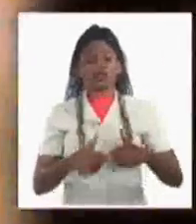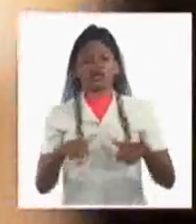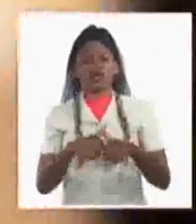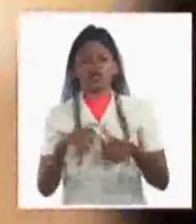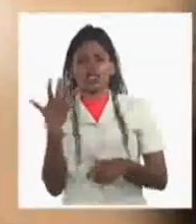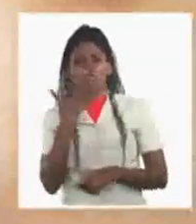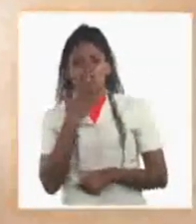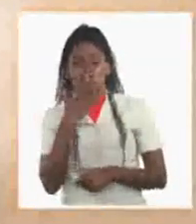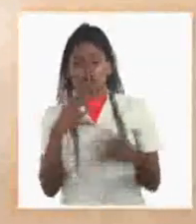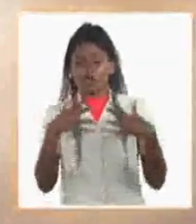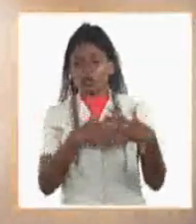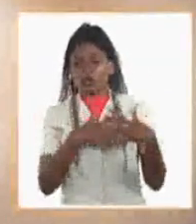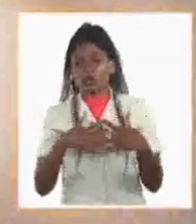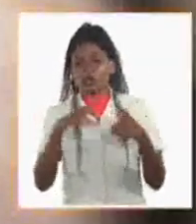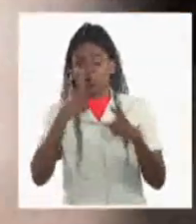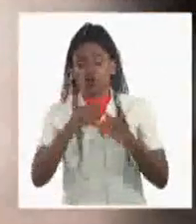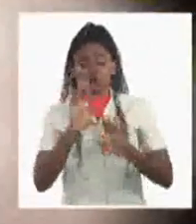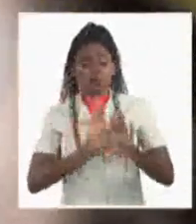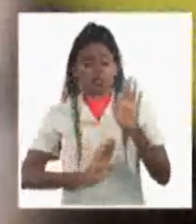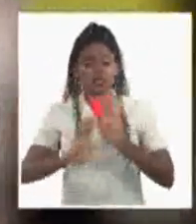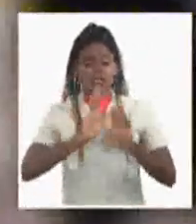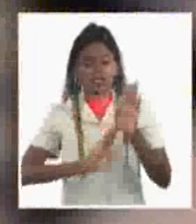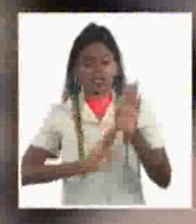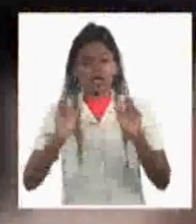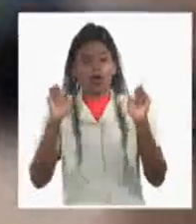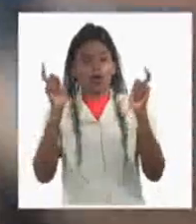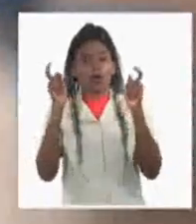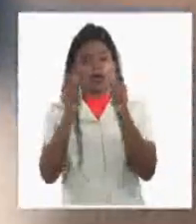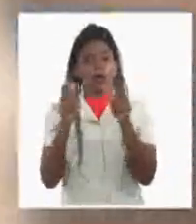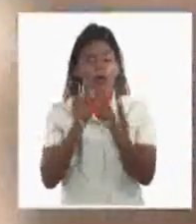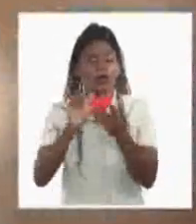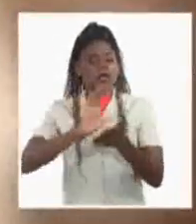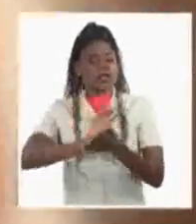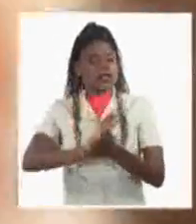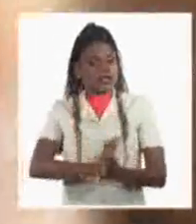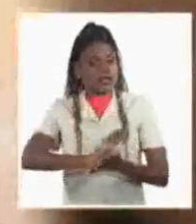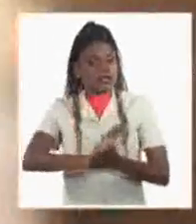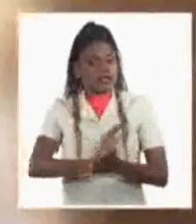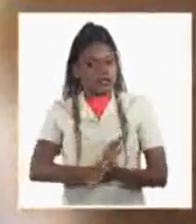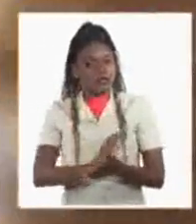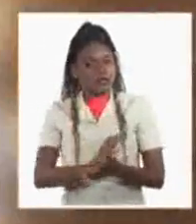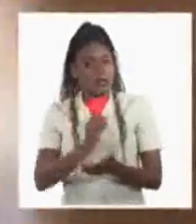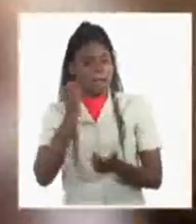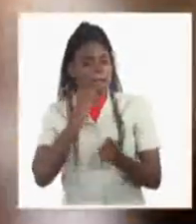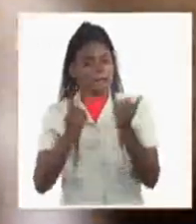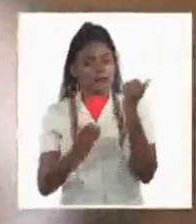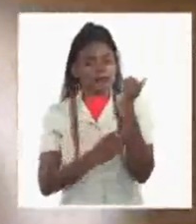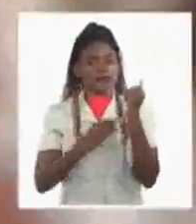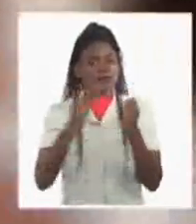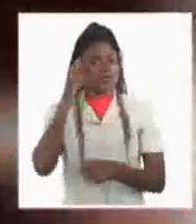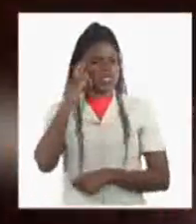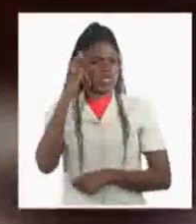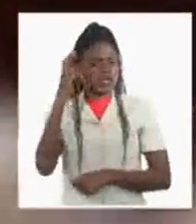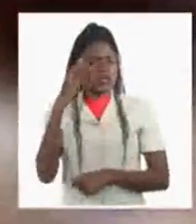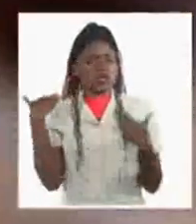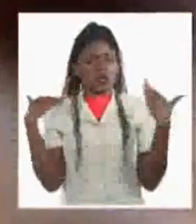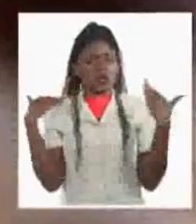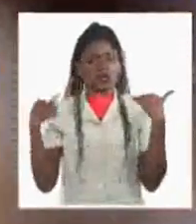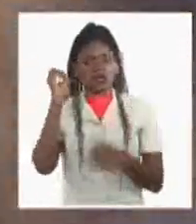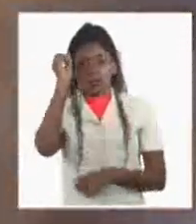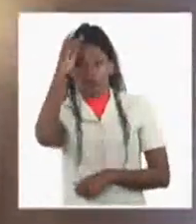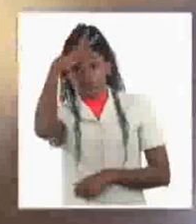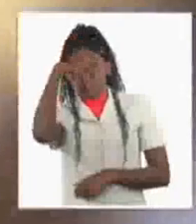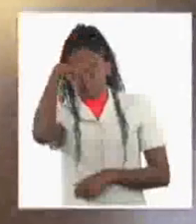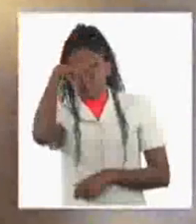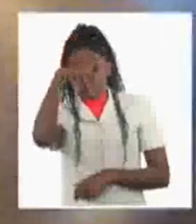Senado estadounidense y un defensor de la política de máxima presión reforzada, recordemos, durante la administración Trump. Abro